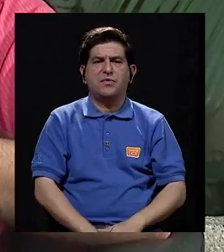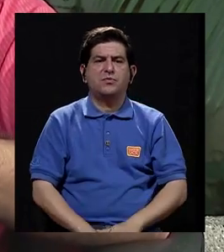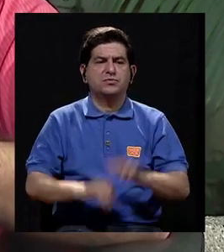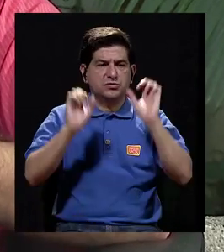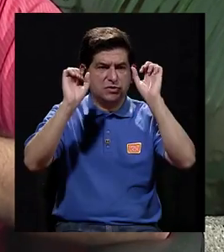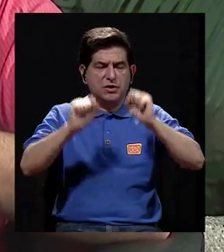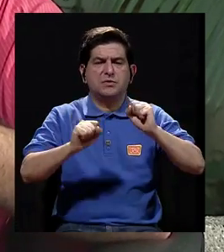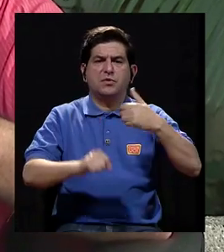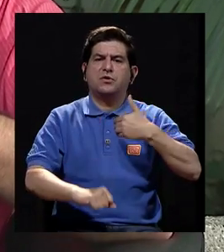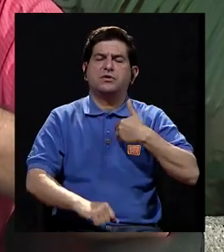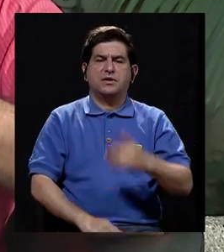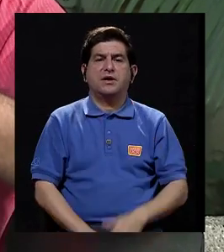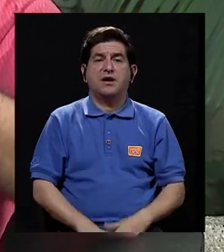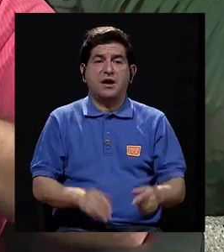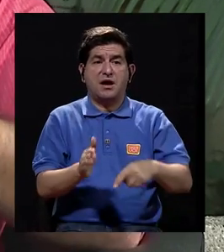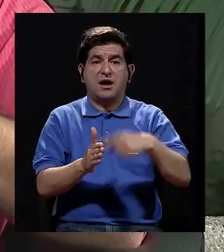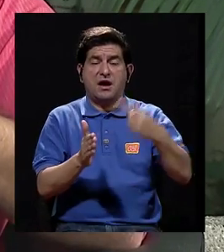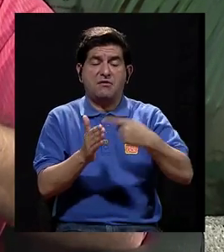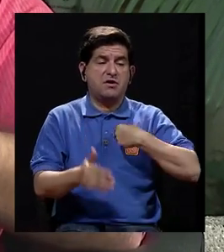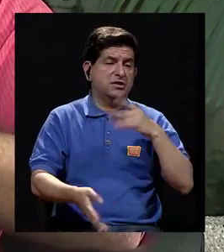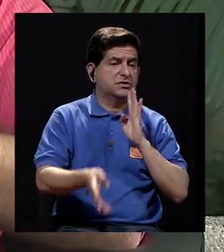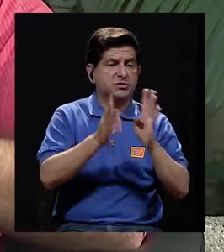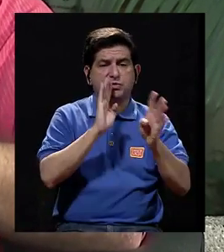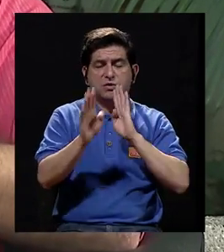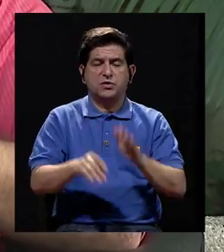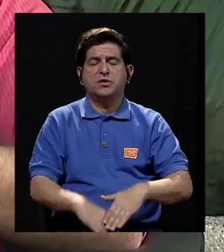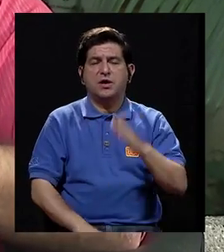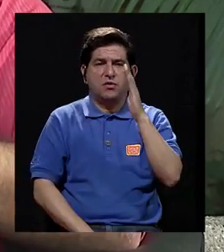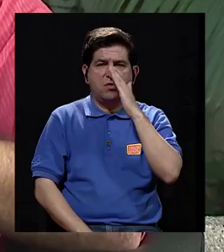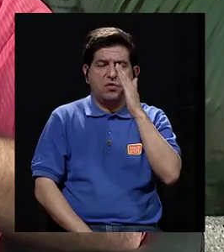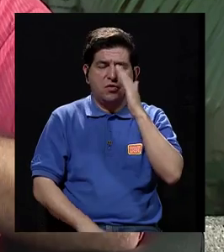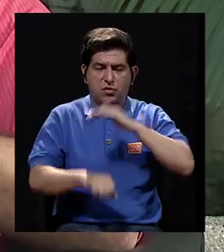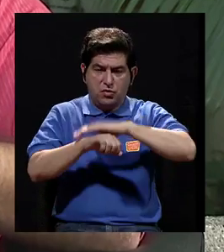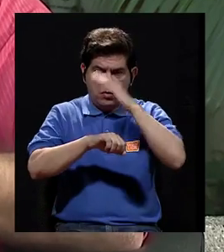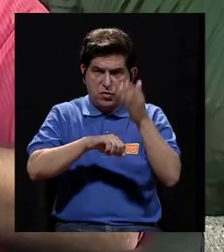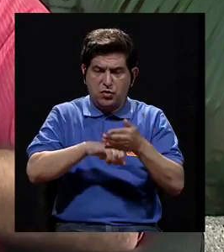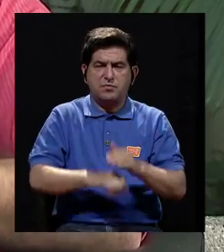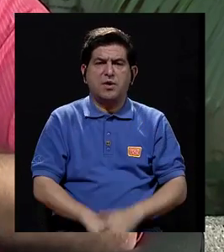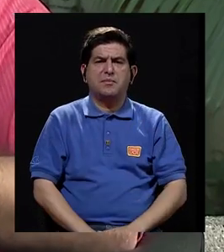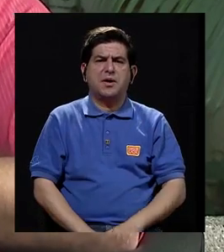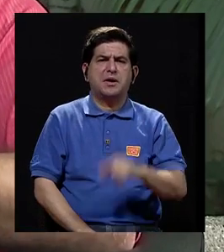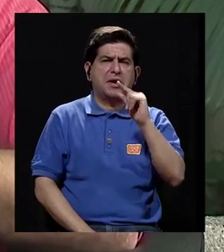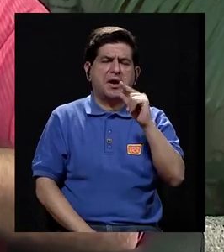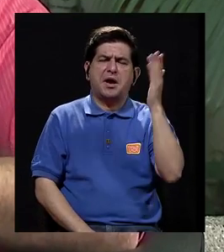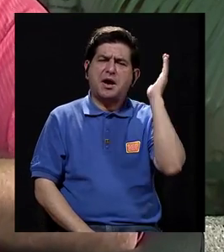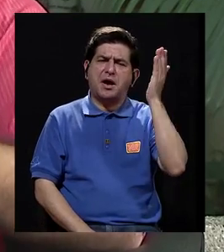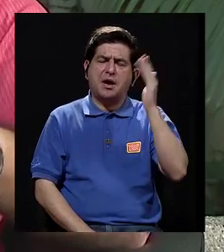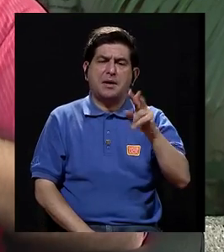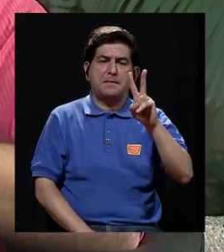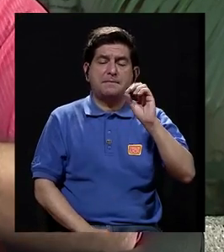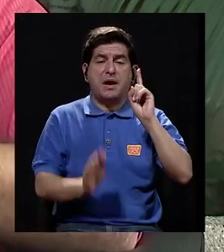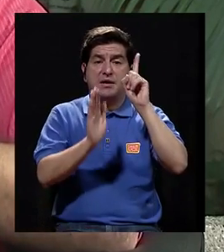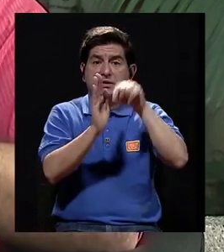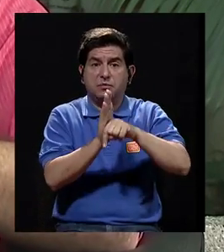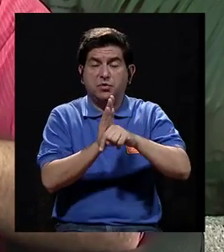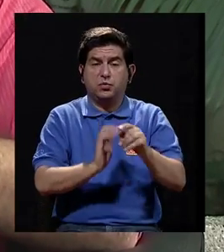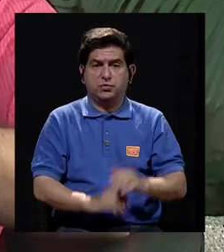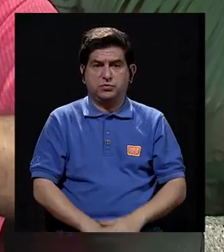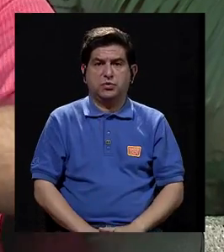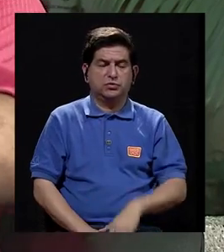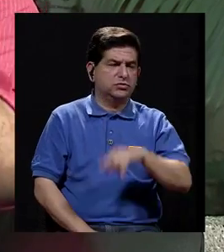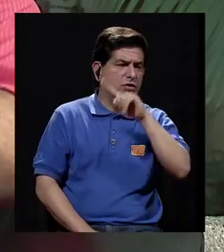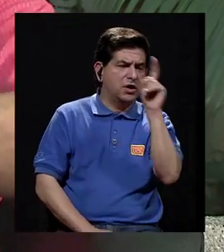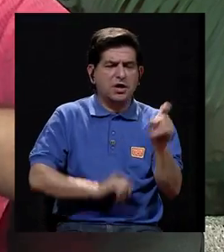debería recibir. Yo siento que a veces yo cuando converso con las mamás embarazadas, a veces en una charla pequeña se nos fueron 20 minutos, ¿verdad?